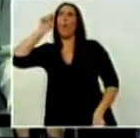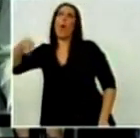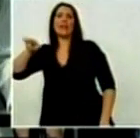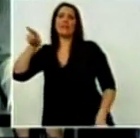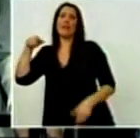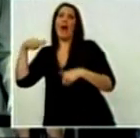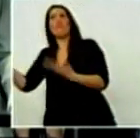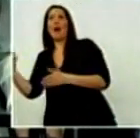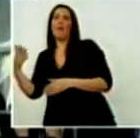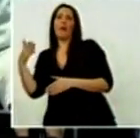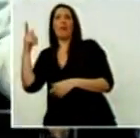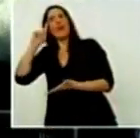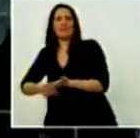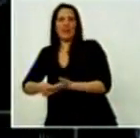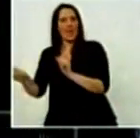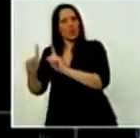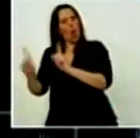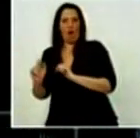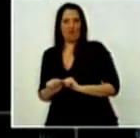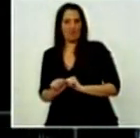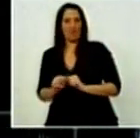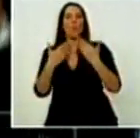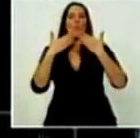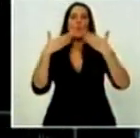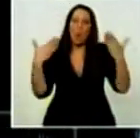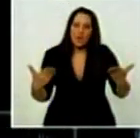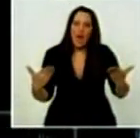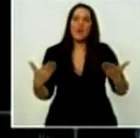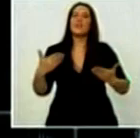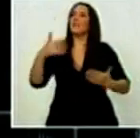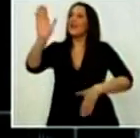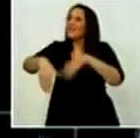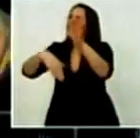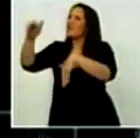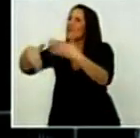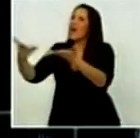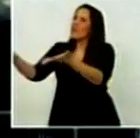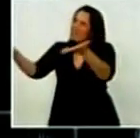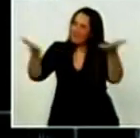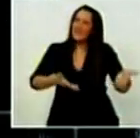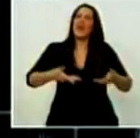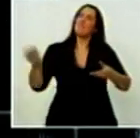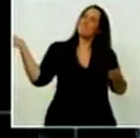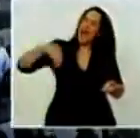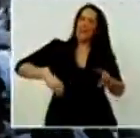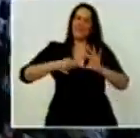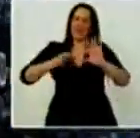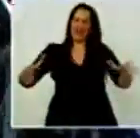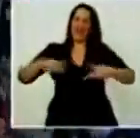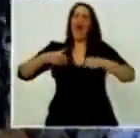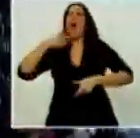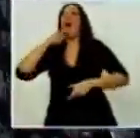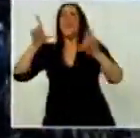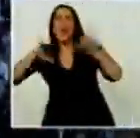Muchas gracias y los convoco a más democracia, a más libertad de prensa,